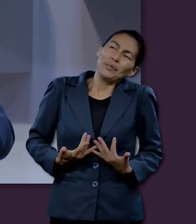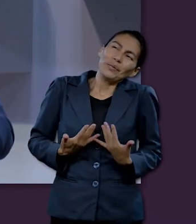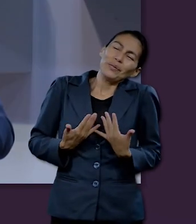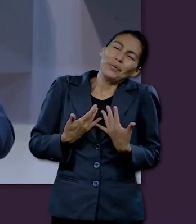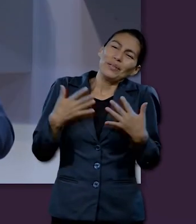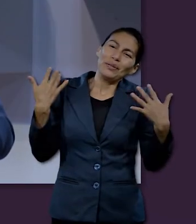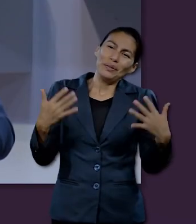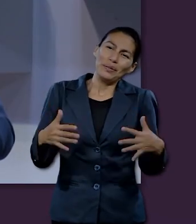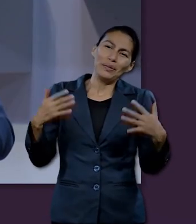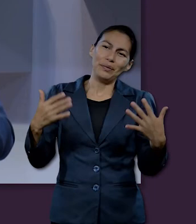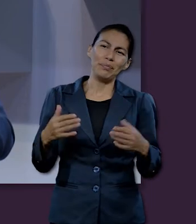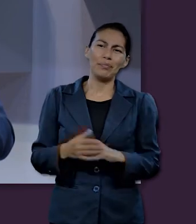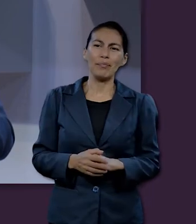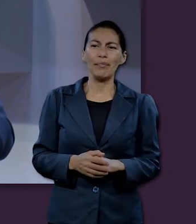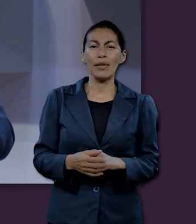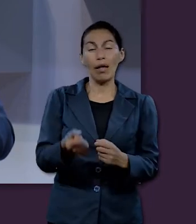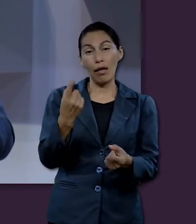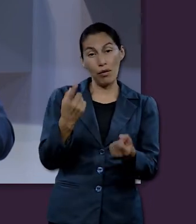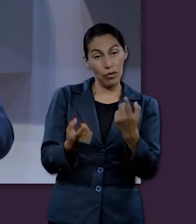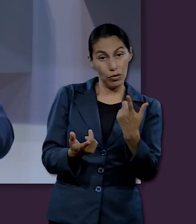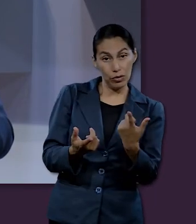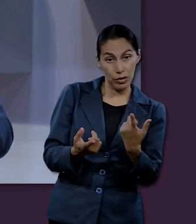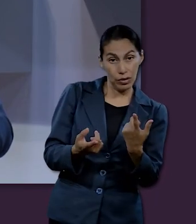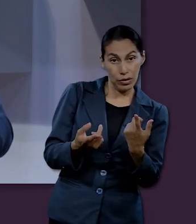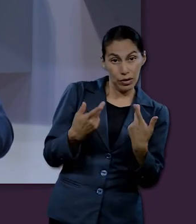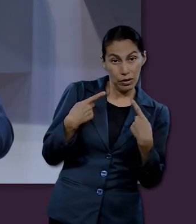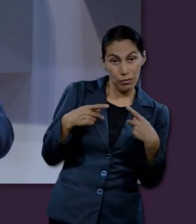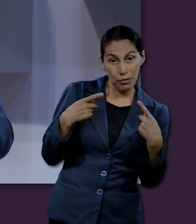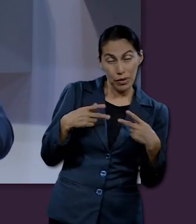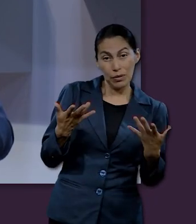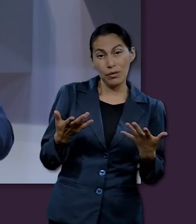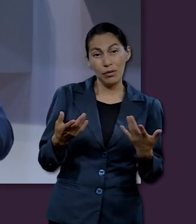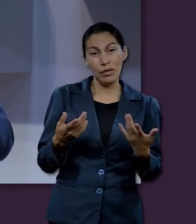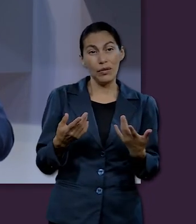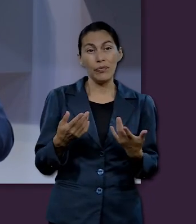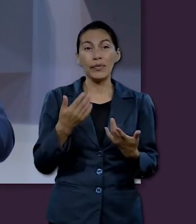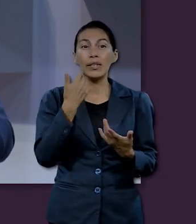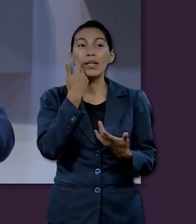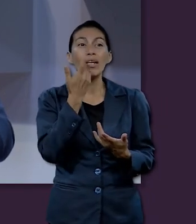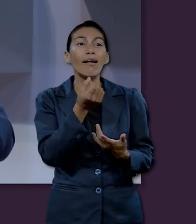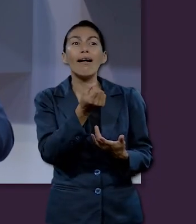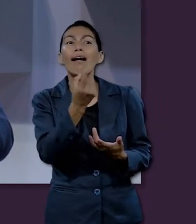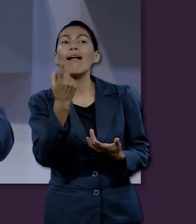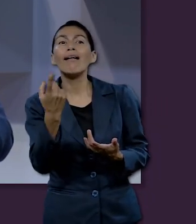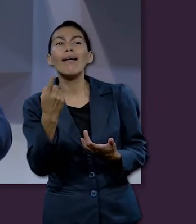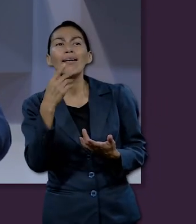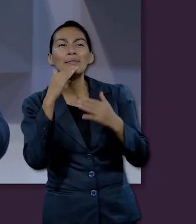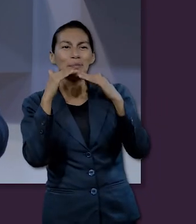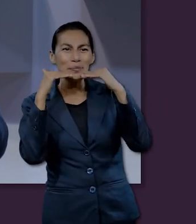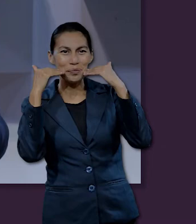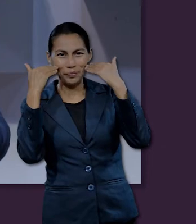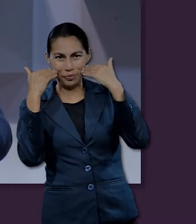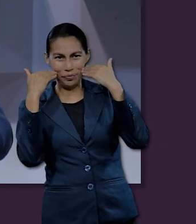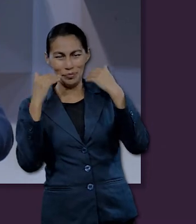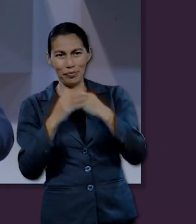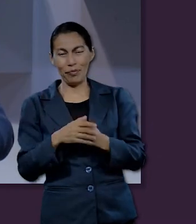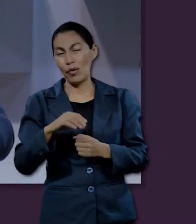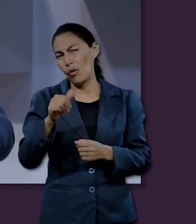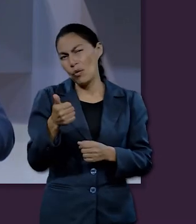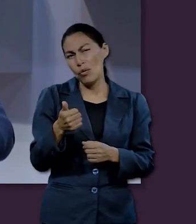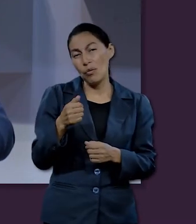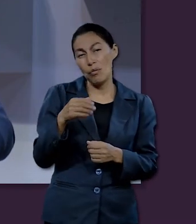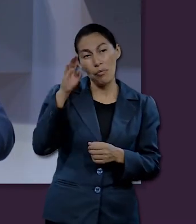anhelamos tener esperanza. Algunos, por ejemplo, desean tener esperanza por medio de una sonrisa. Ay, deseo que me